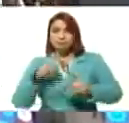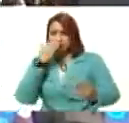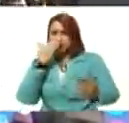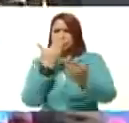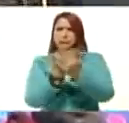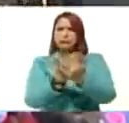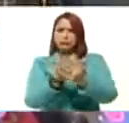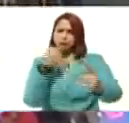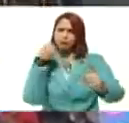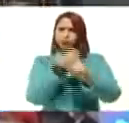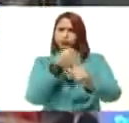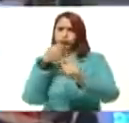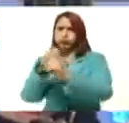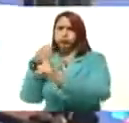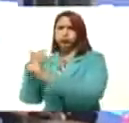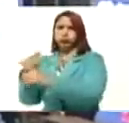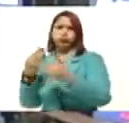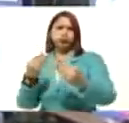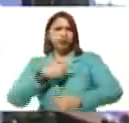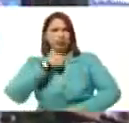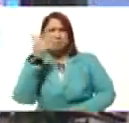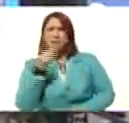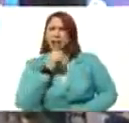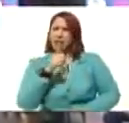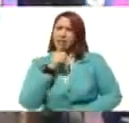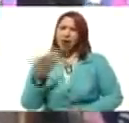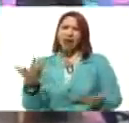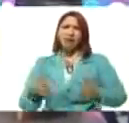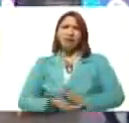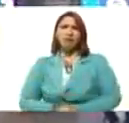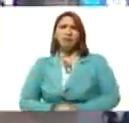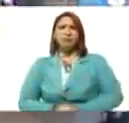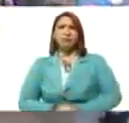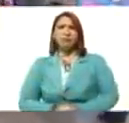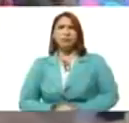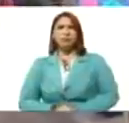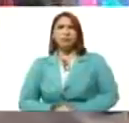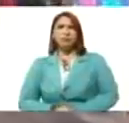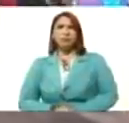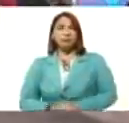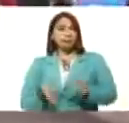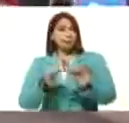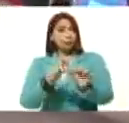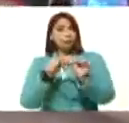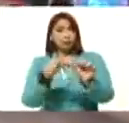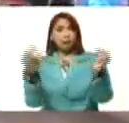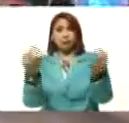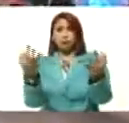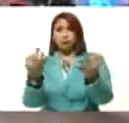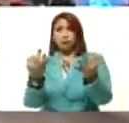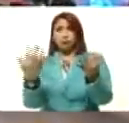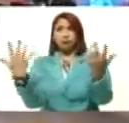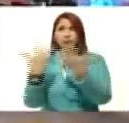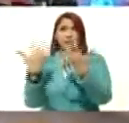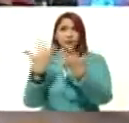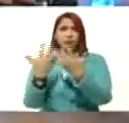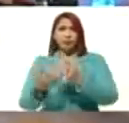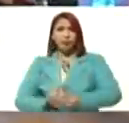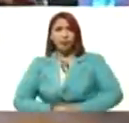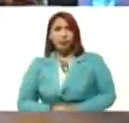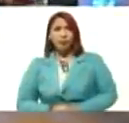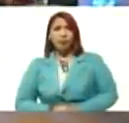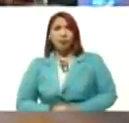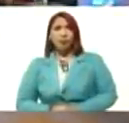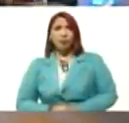agresiones, tantos ataques, tanta maldad permanente de una guerra de